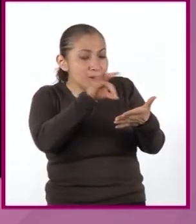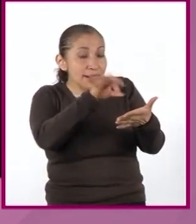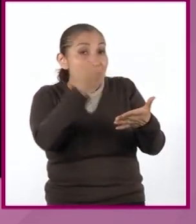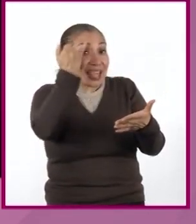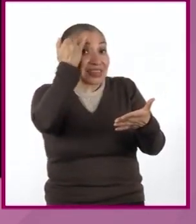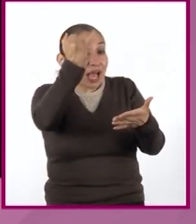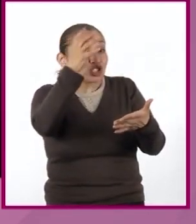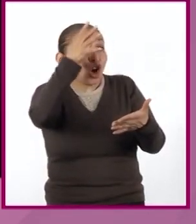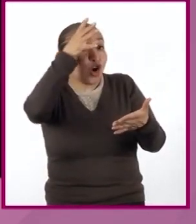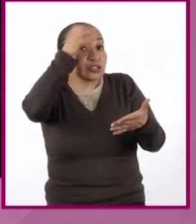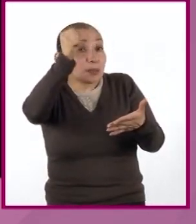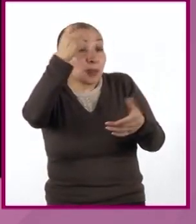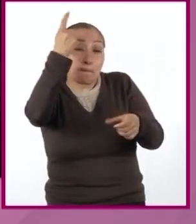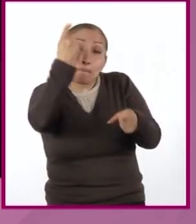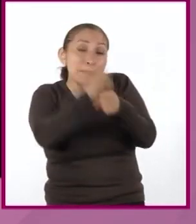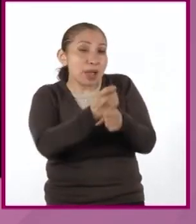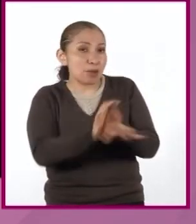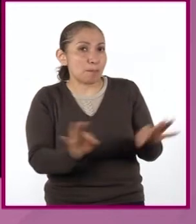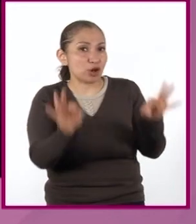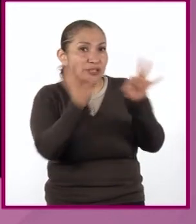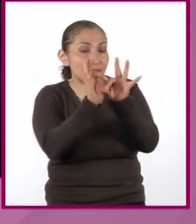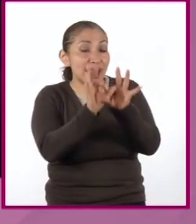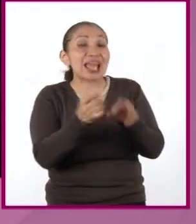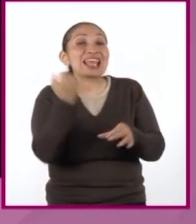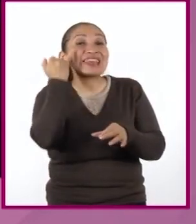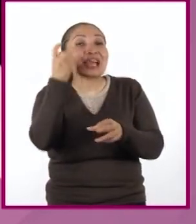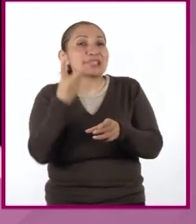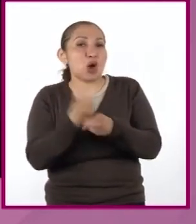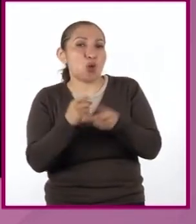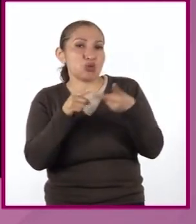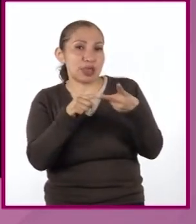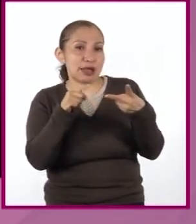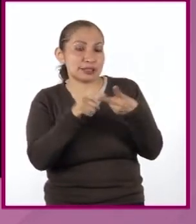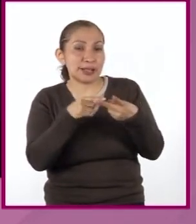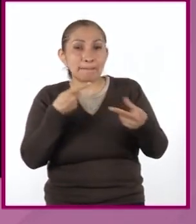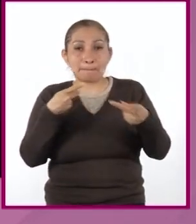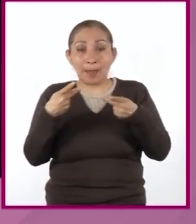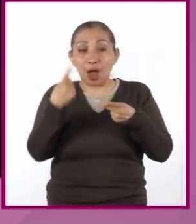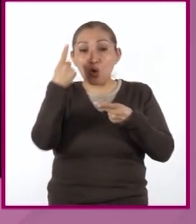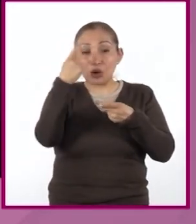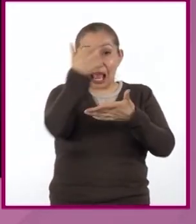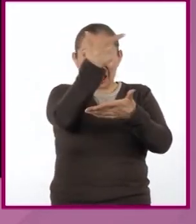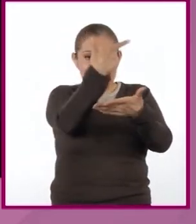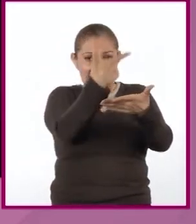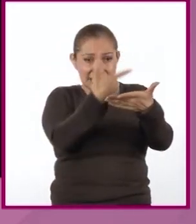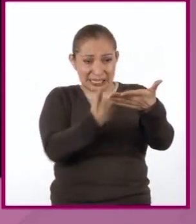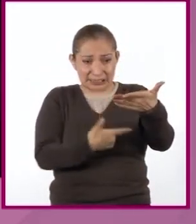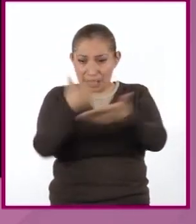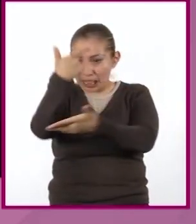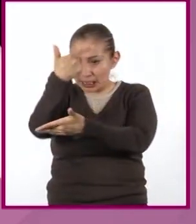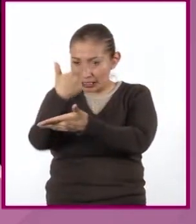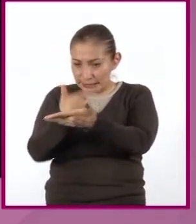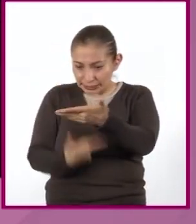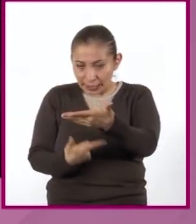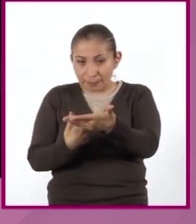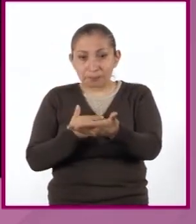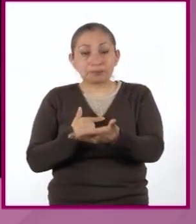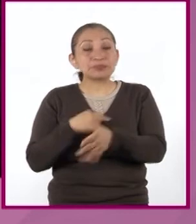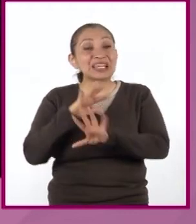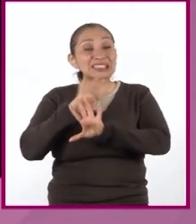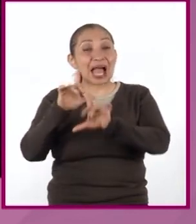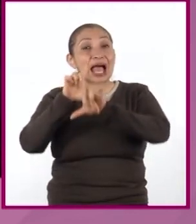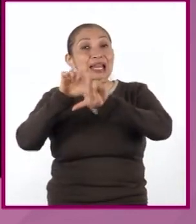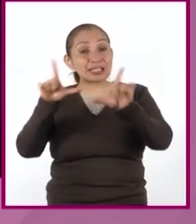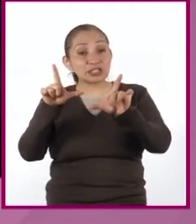ideas o conceptos principales y las ideas secundarias. Elaboramos una lista con ellas. Sazonamos